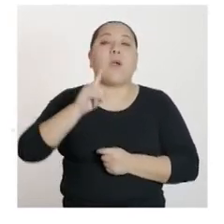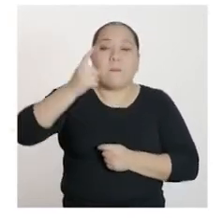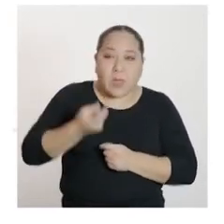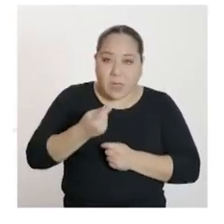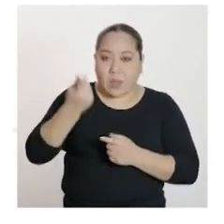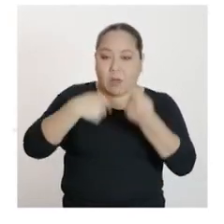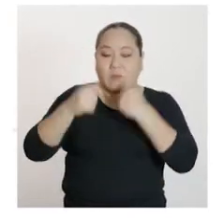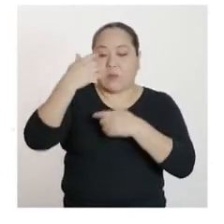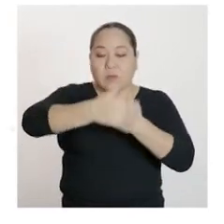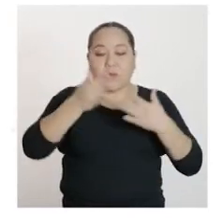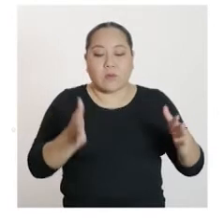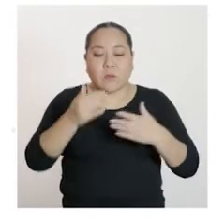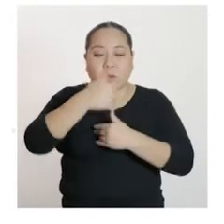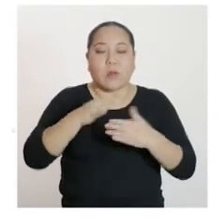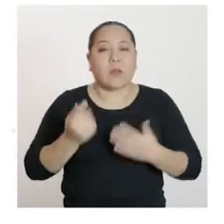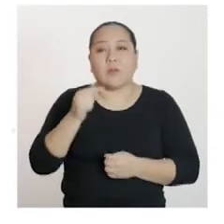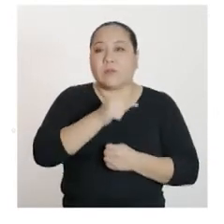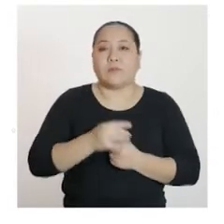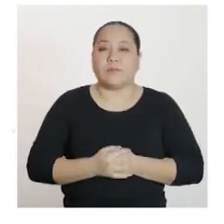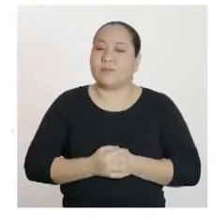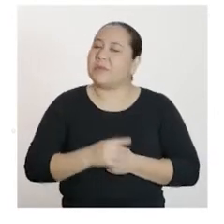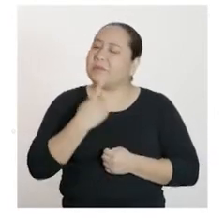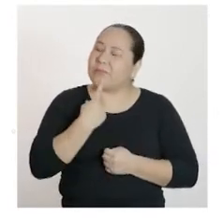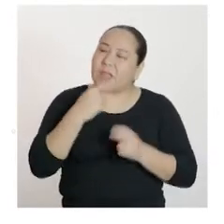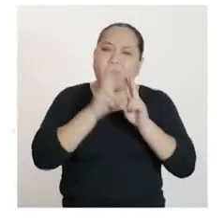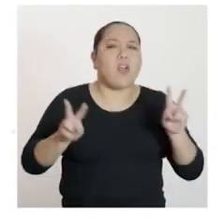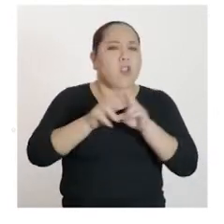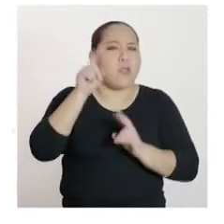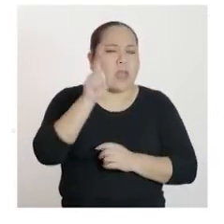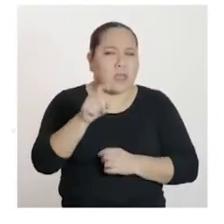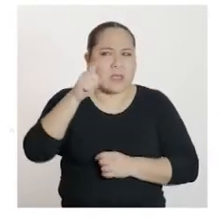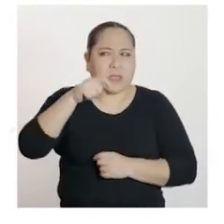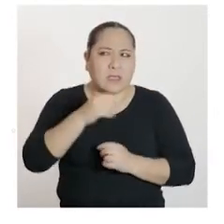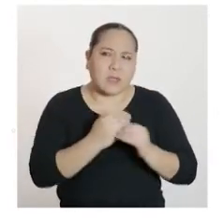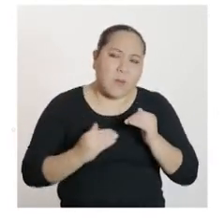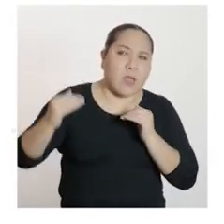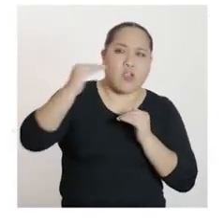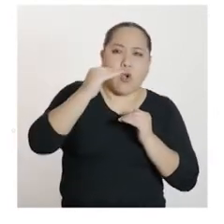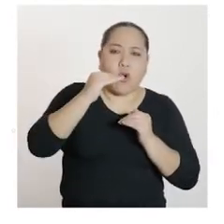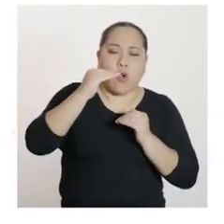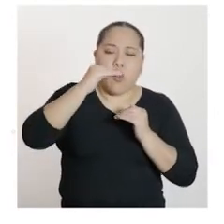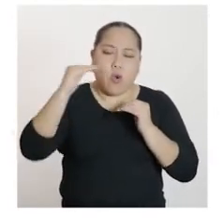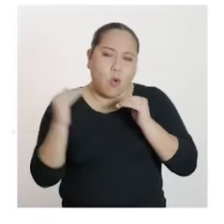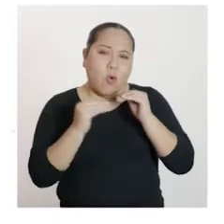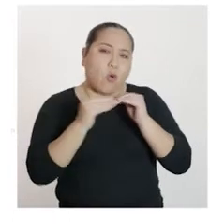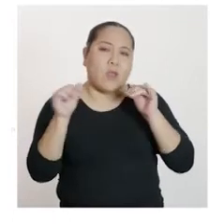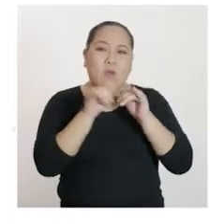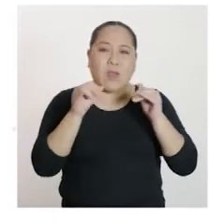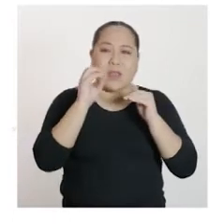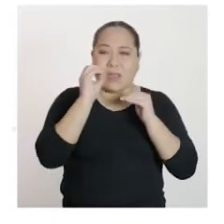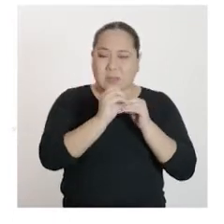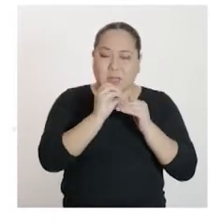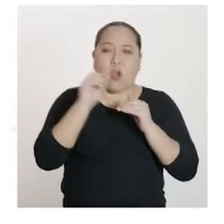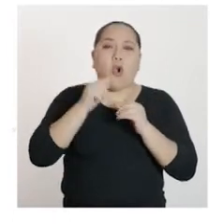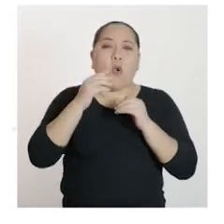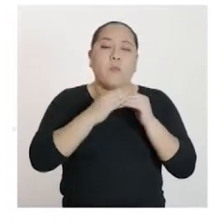de coladrillos adicionales. Y el valor de X tiene que ser mayor o igual que 0 y menor o igual que 32